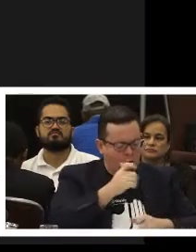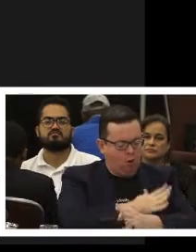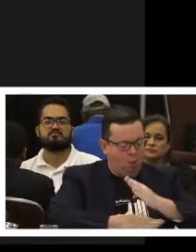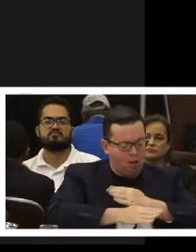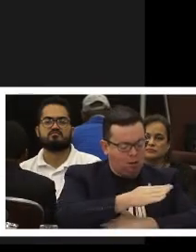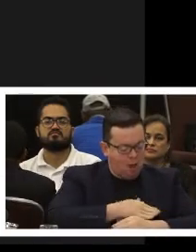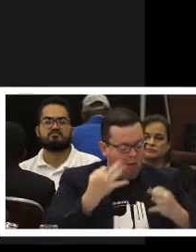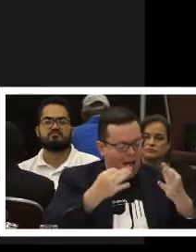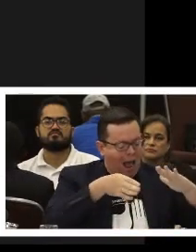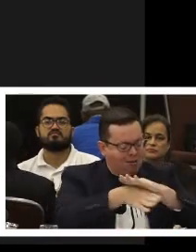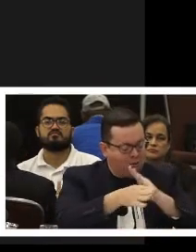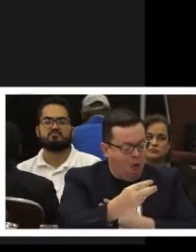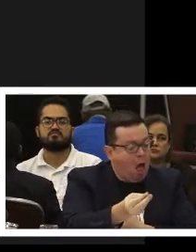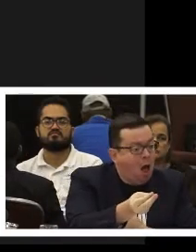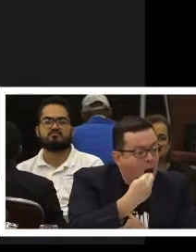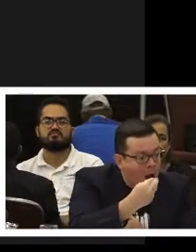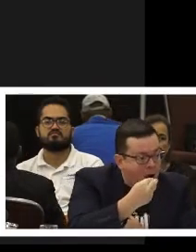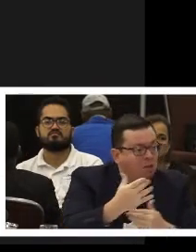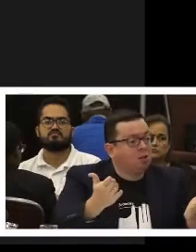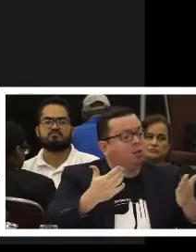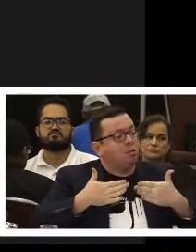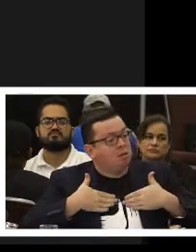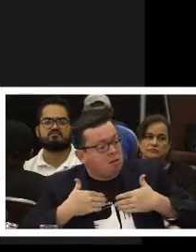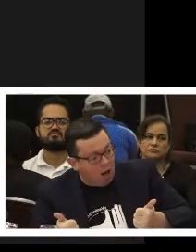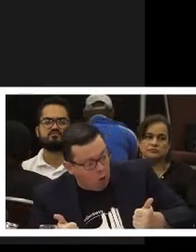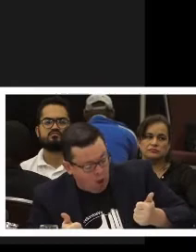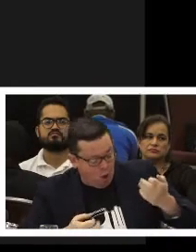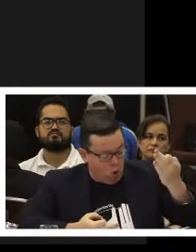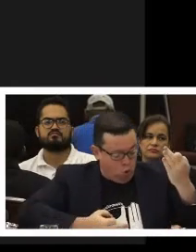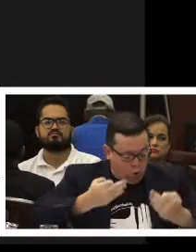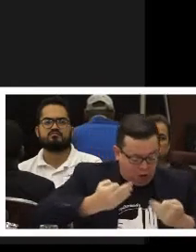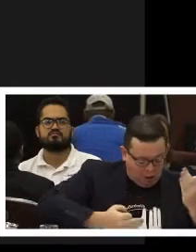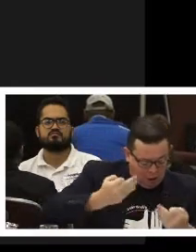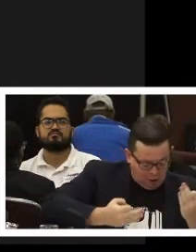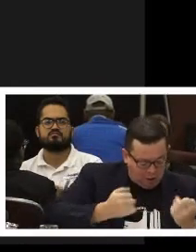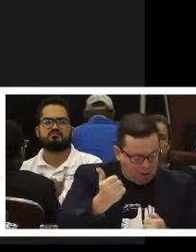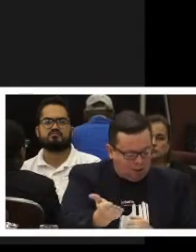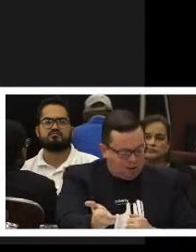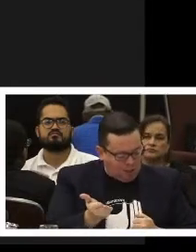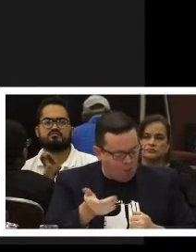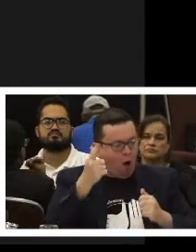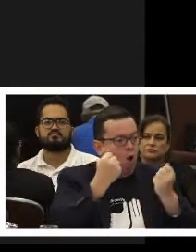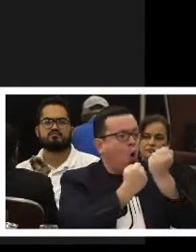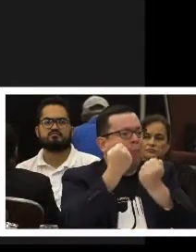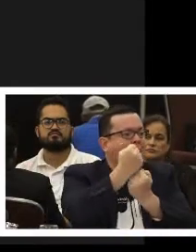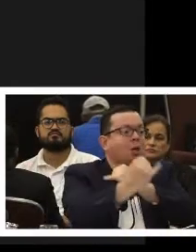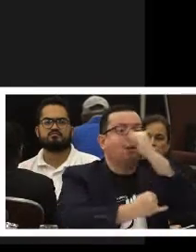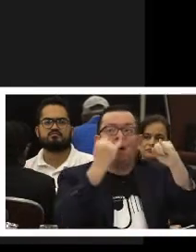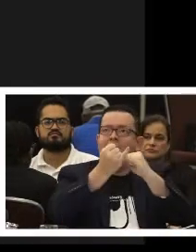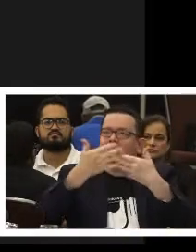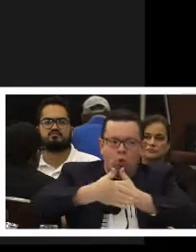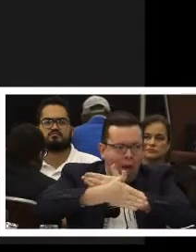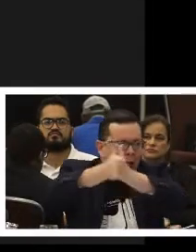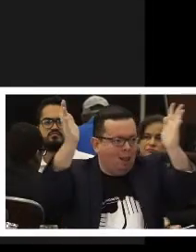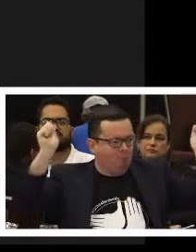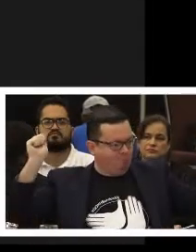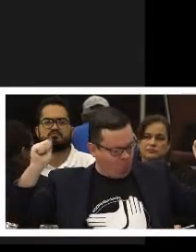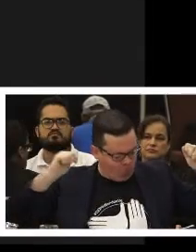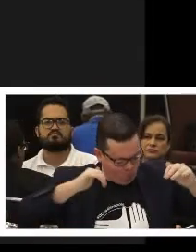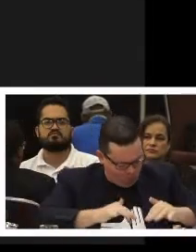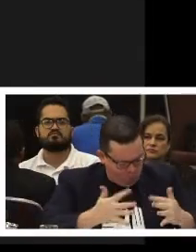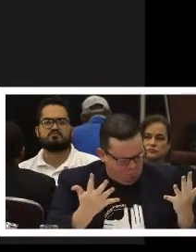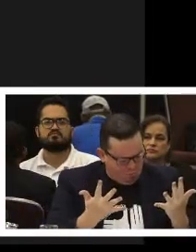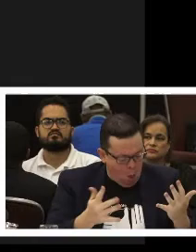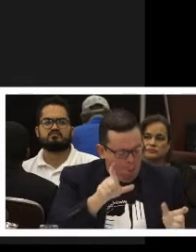la situación de las personas con discapacidad, que se les garantice el acceso a la comida, a la salud, a la justicia y le exigimos que